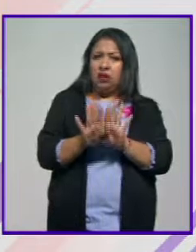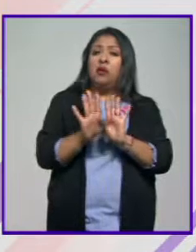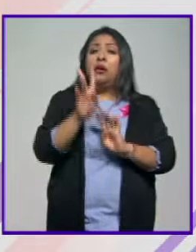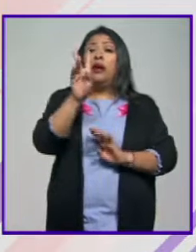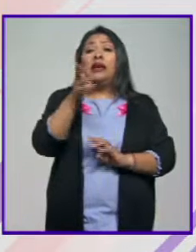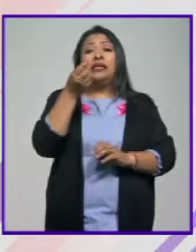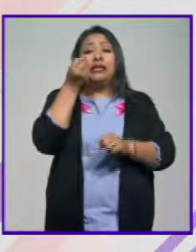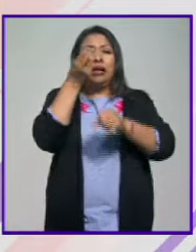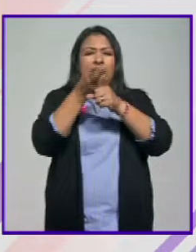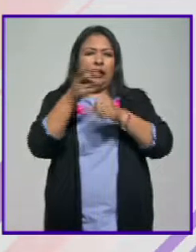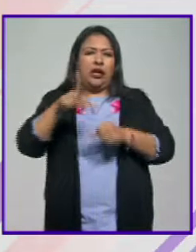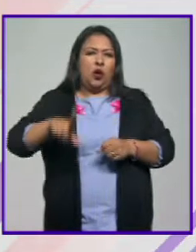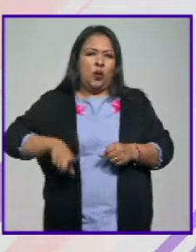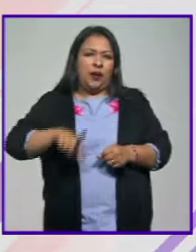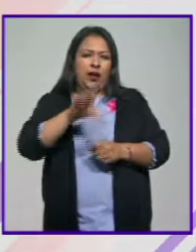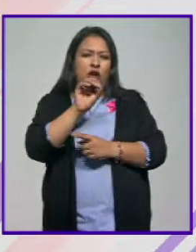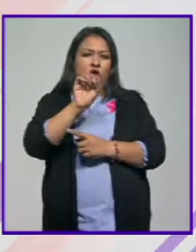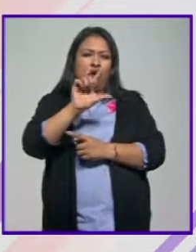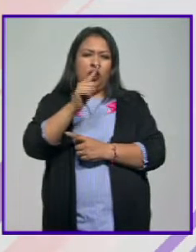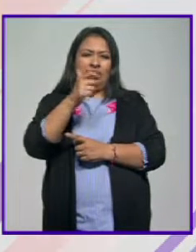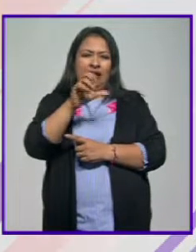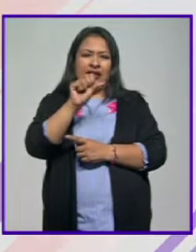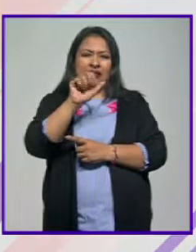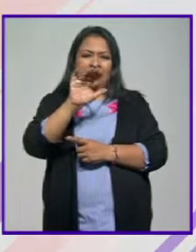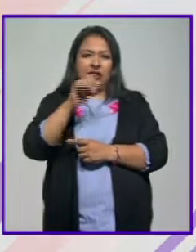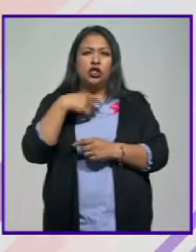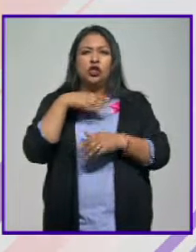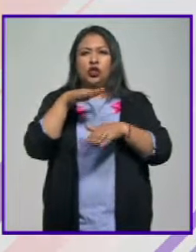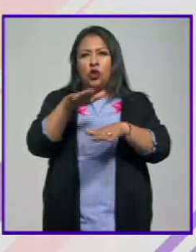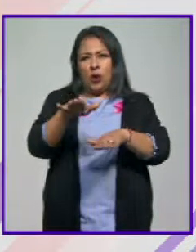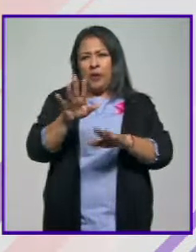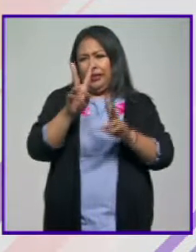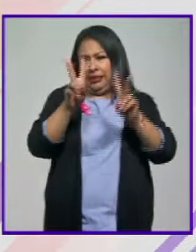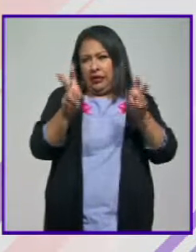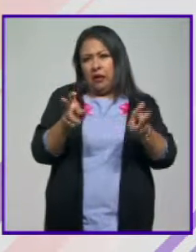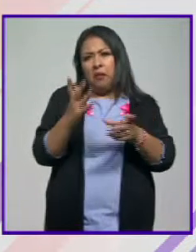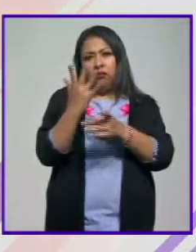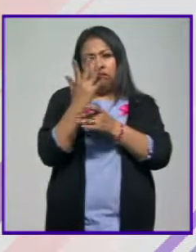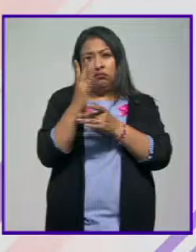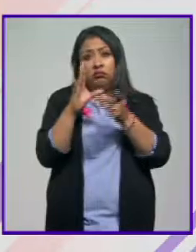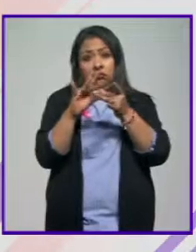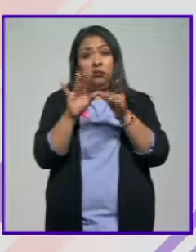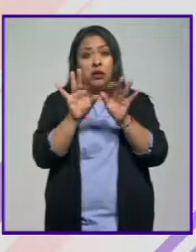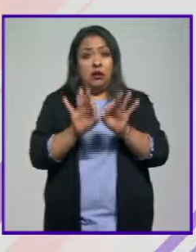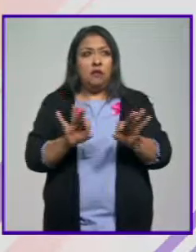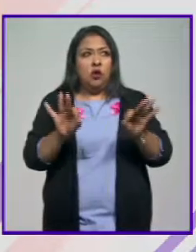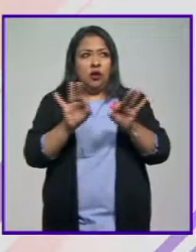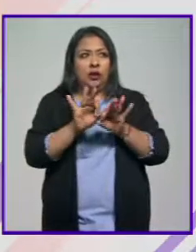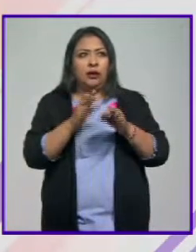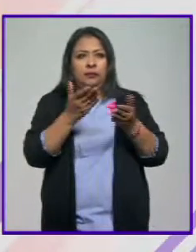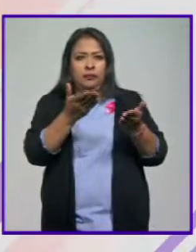porque la secretaria de Gobernación, Olga Sánchez Cordero, en torno a este asunto, dijo algunas cosas importantes.